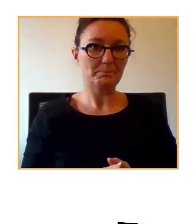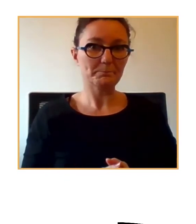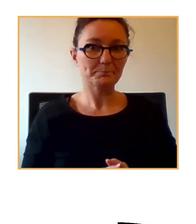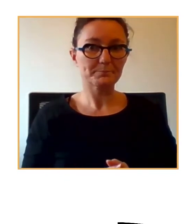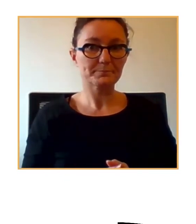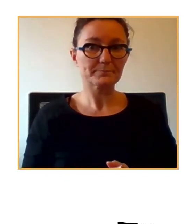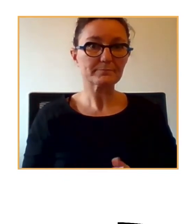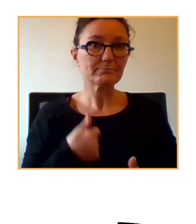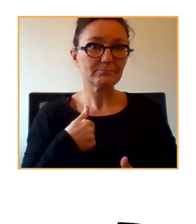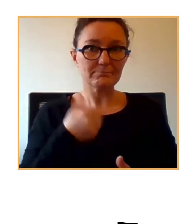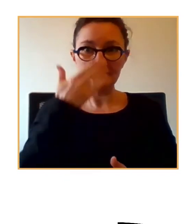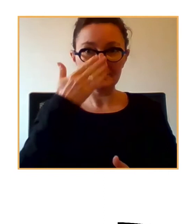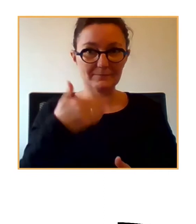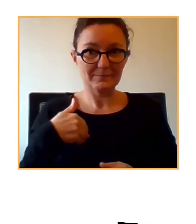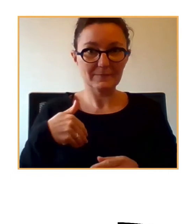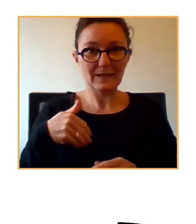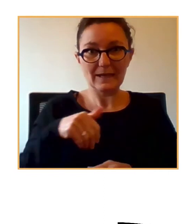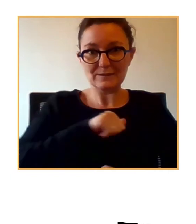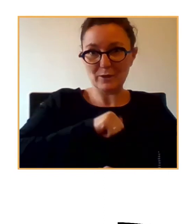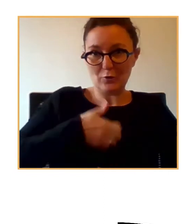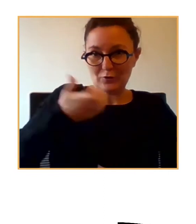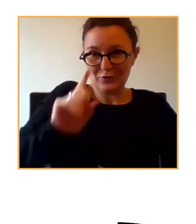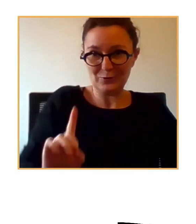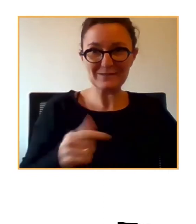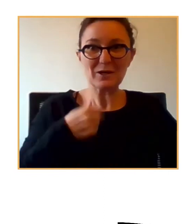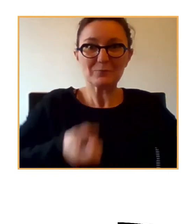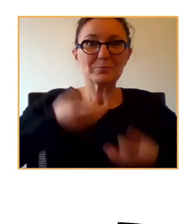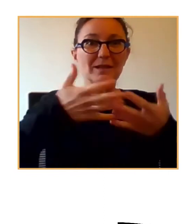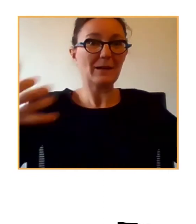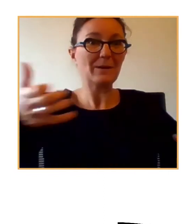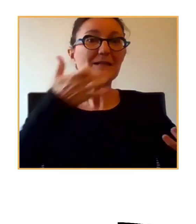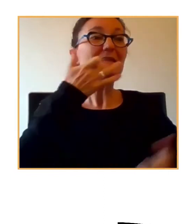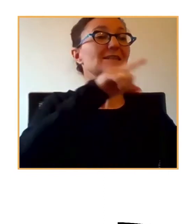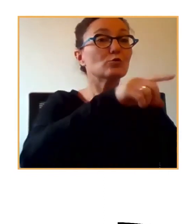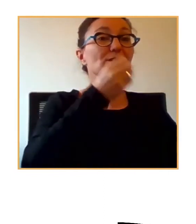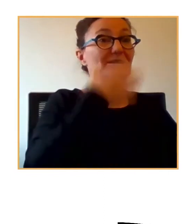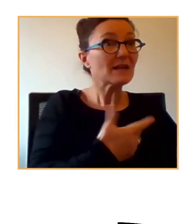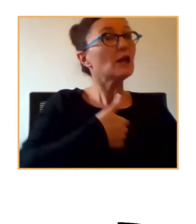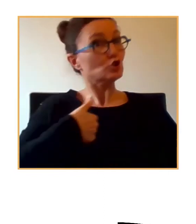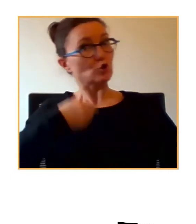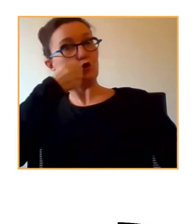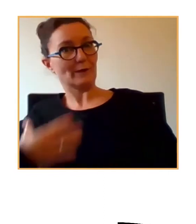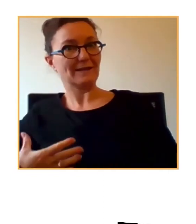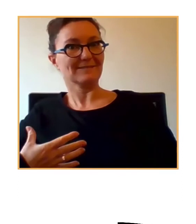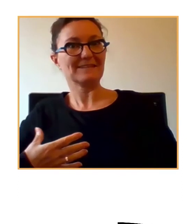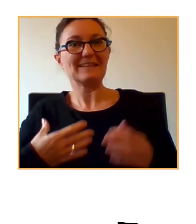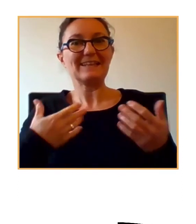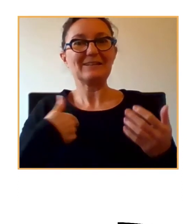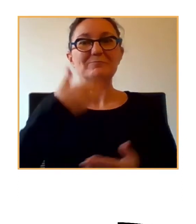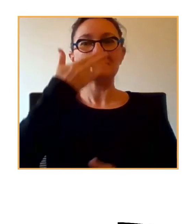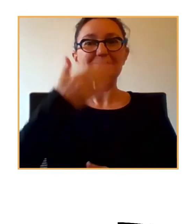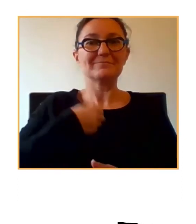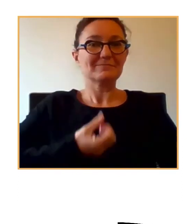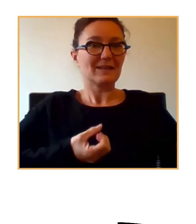Espero que no le importe que revele esto, pero uno de sus lemas es si tú estás bien, yo estoy bien. Y yo creo que ello expresa sin duda su capacidad de